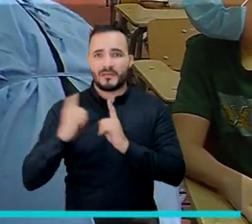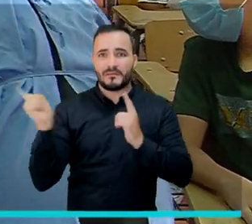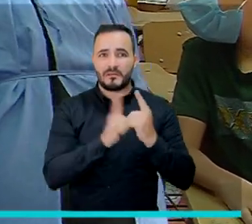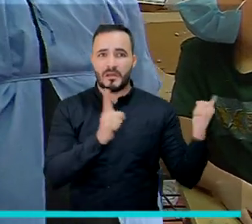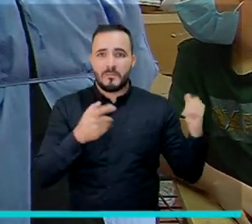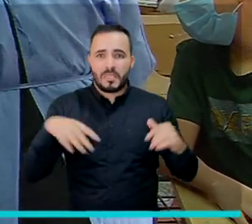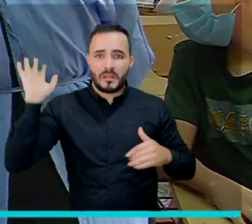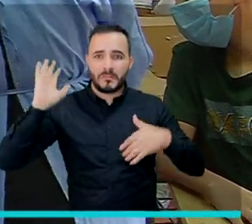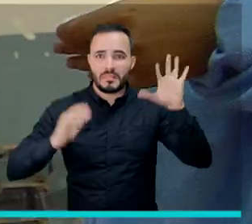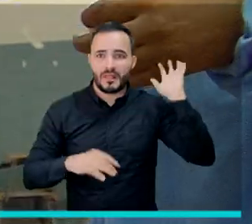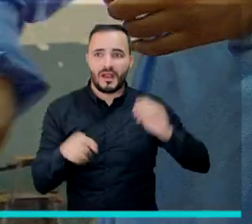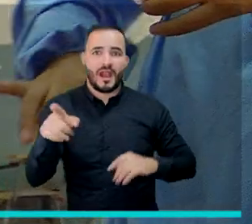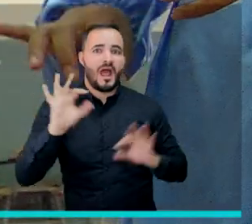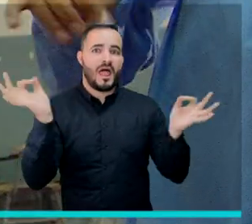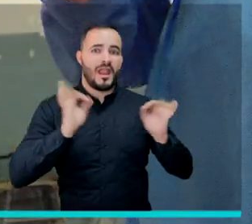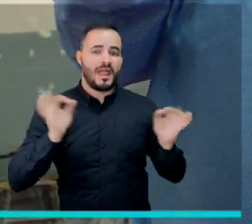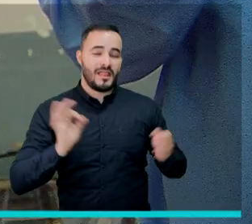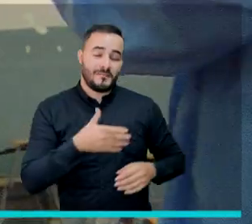distanciamiento social.